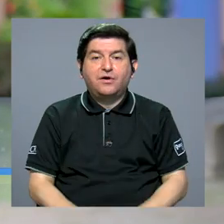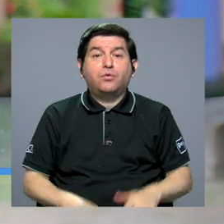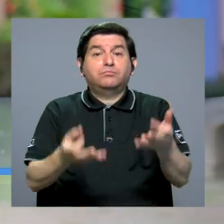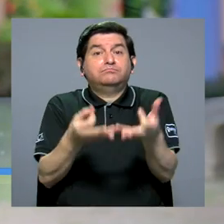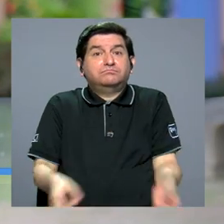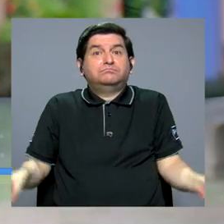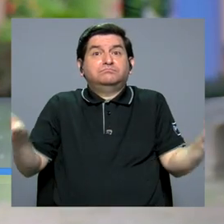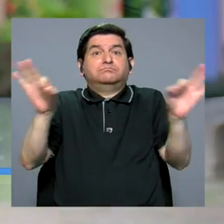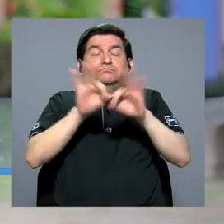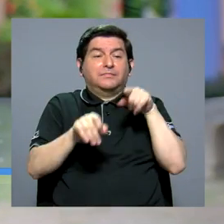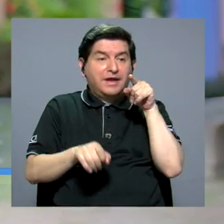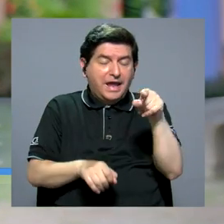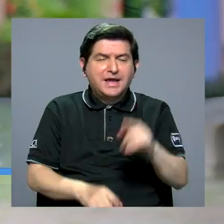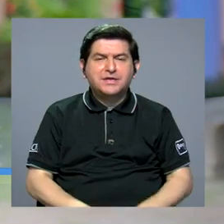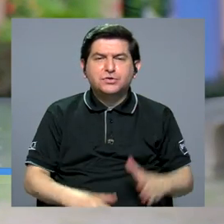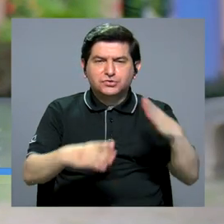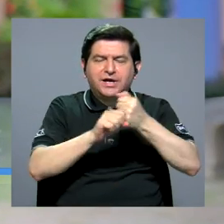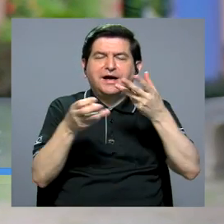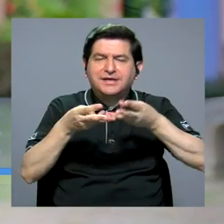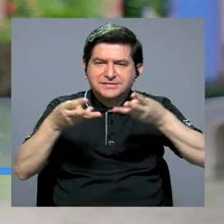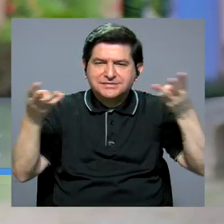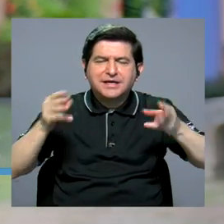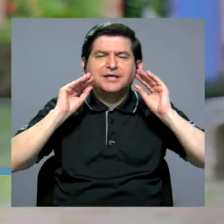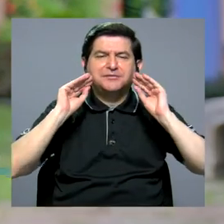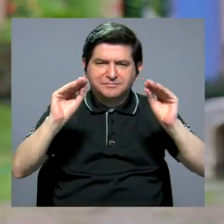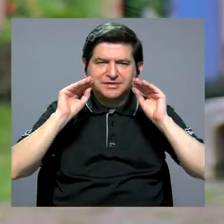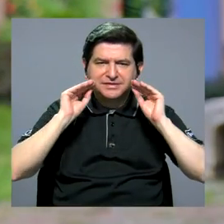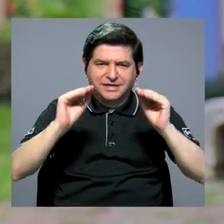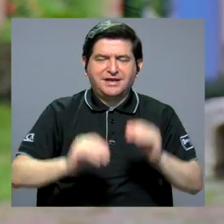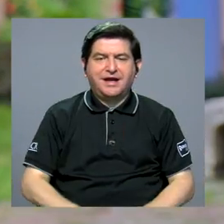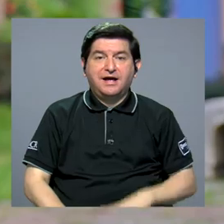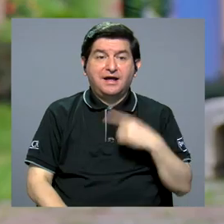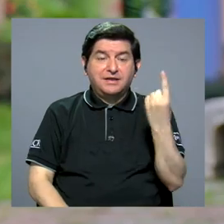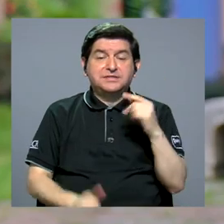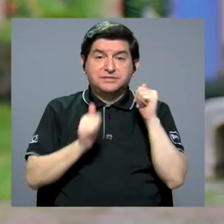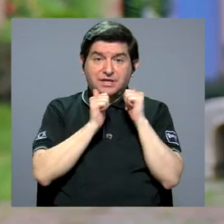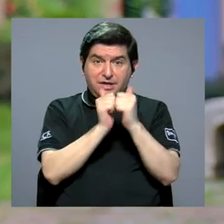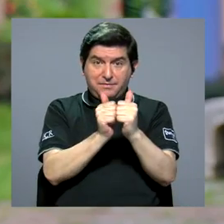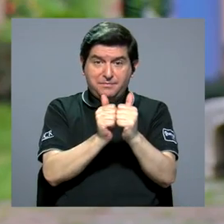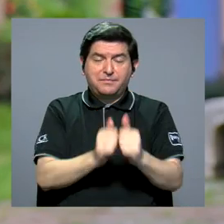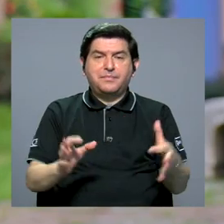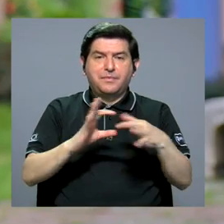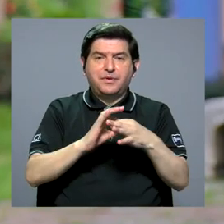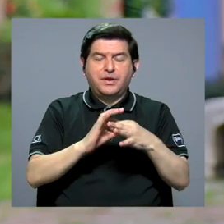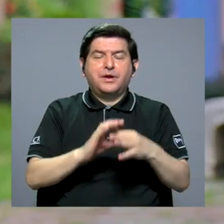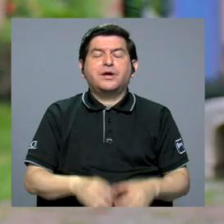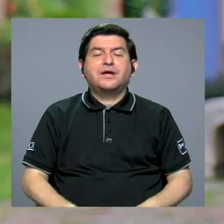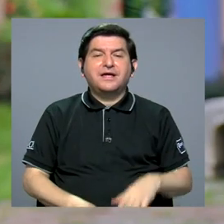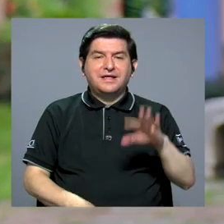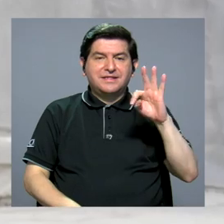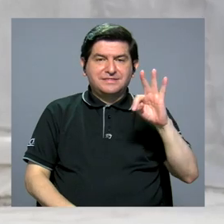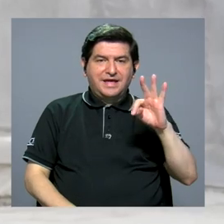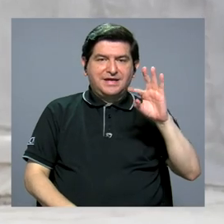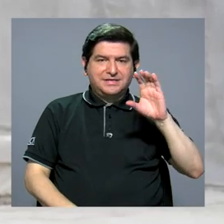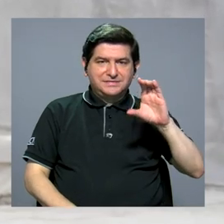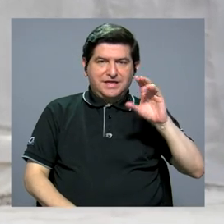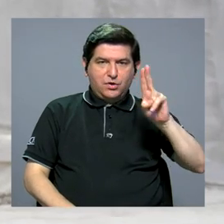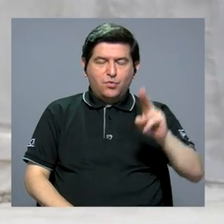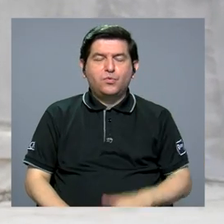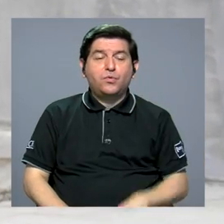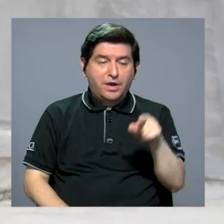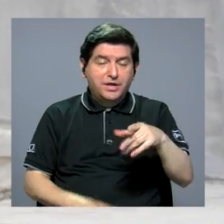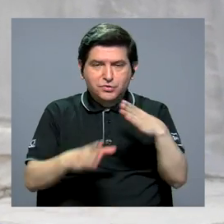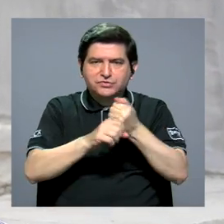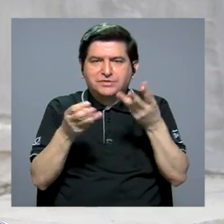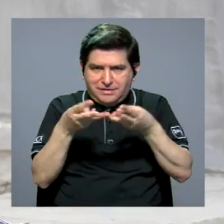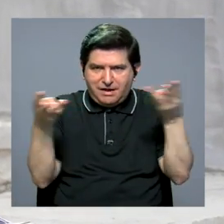fundamental porque ellos son los que confeccionan los materiales didácticos siempre con el acompañamiento de la coordinación del TCU. Ellos confeccionan los